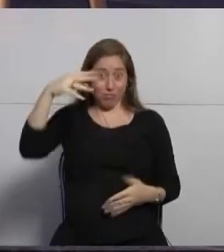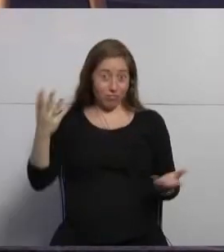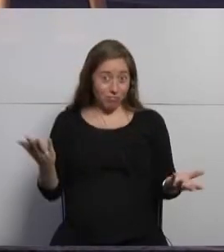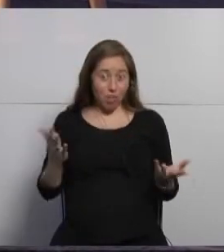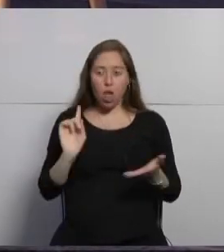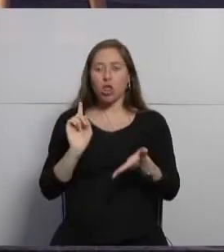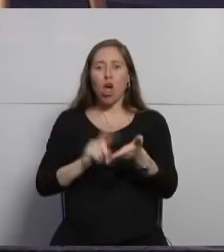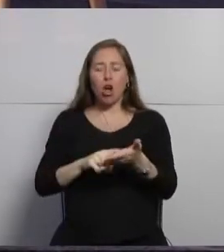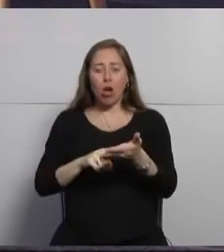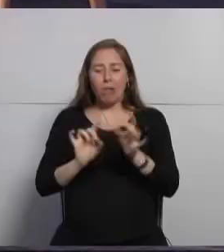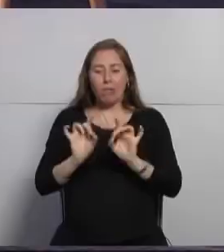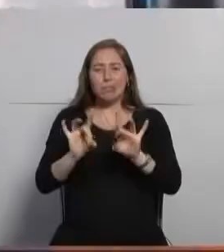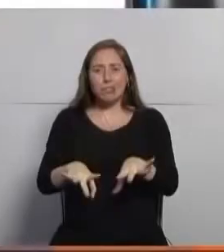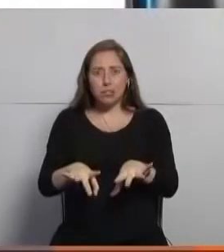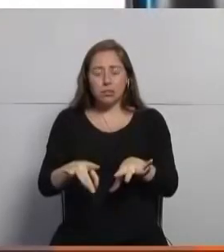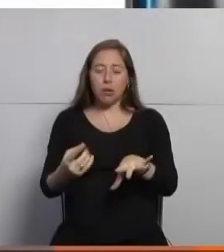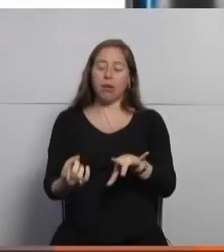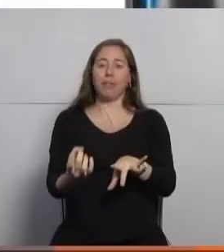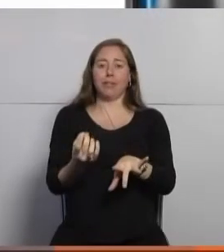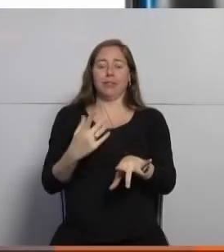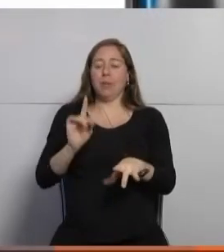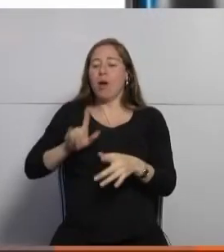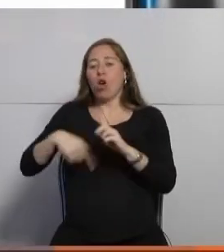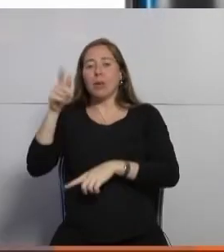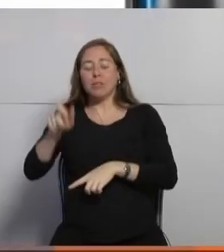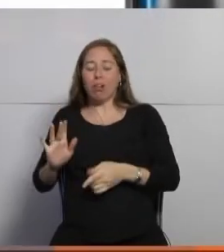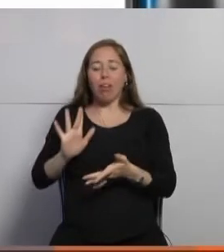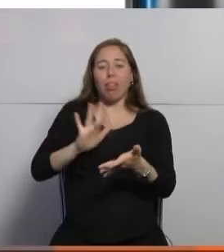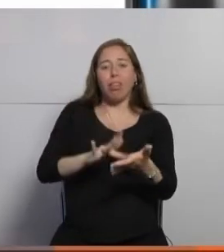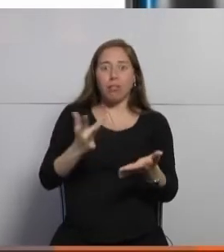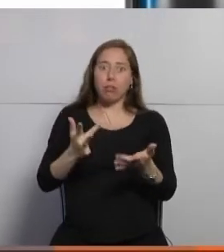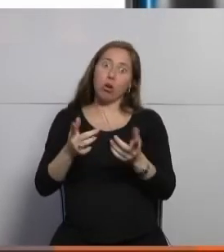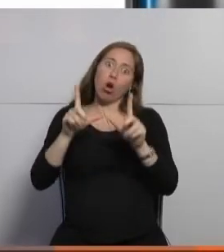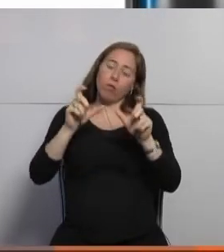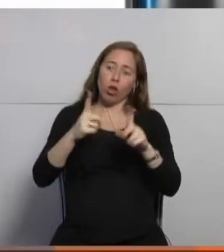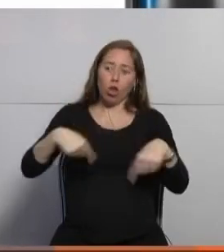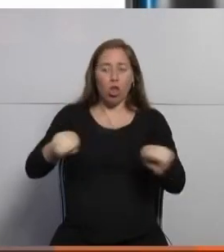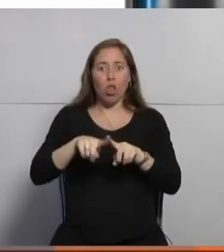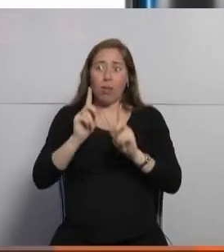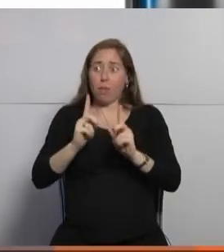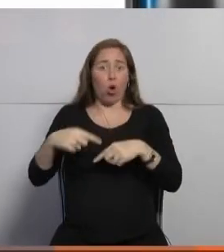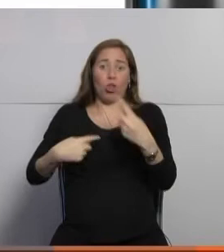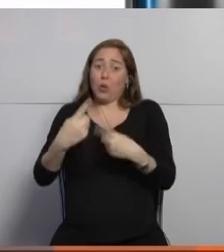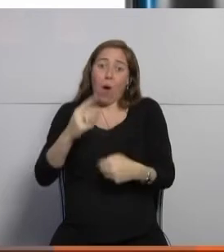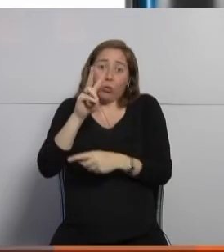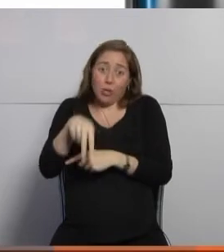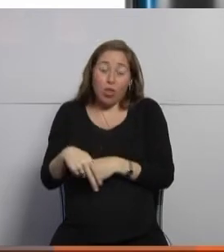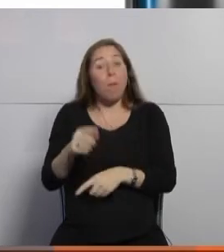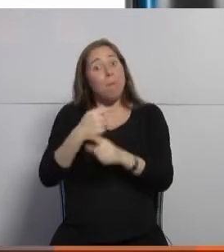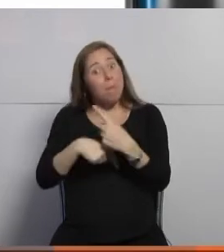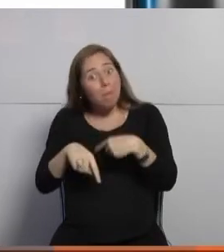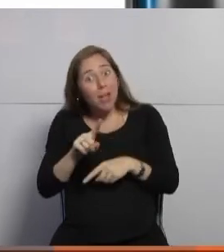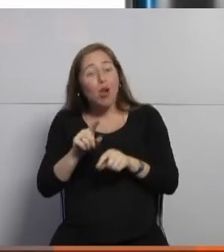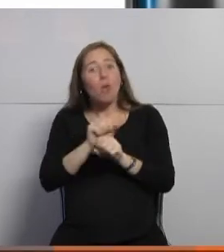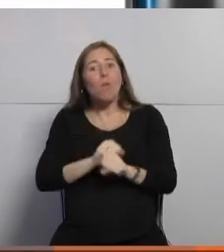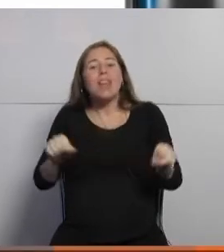seguimos tener que seguir utilizando con medidas obviamente pero que se le puede agregar una medida